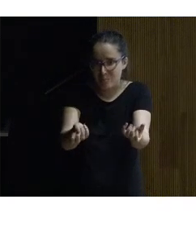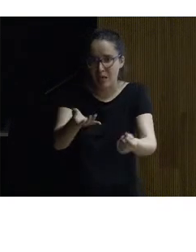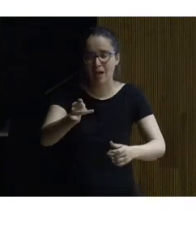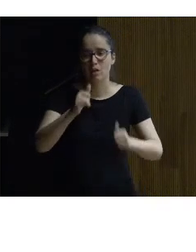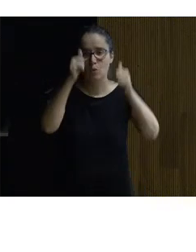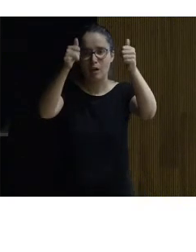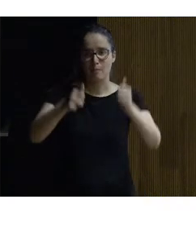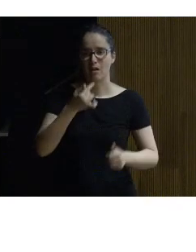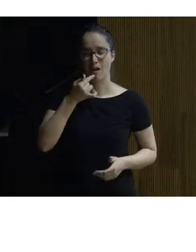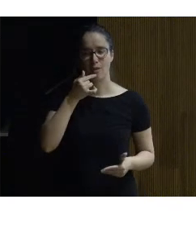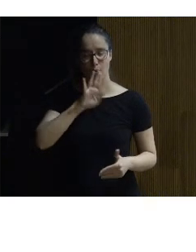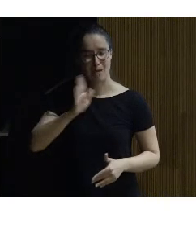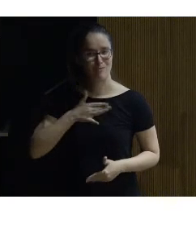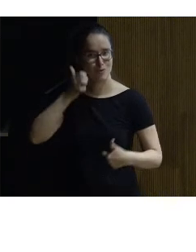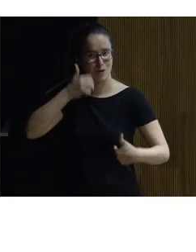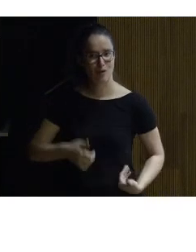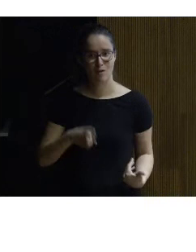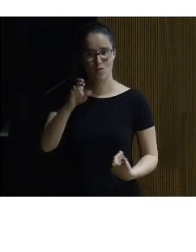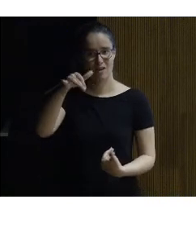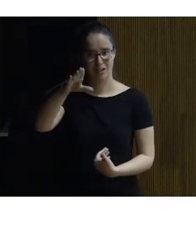patrimonio de la humanidad de la UNESCO